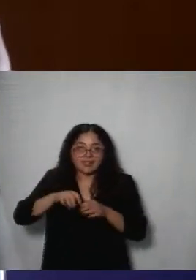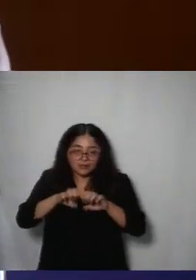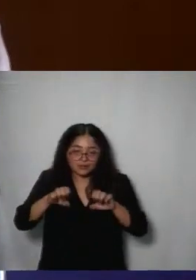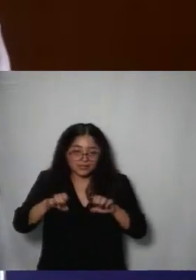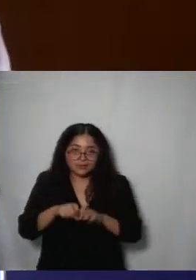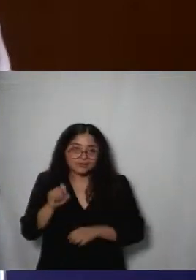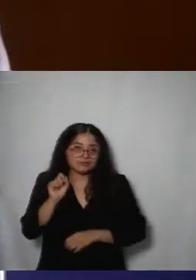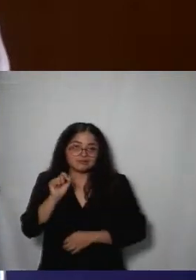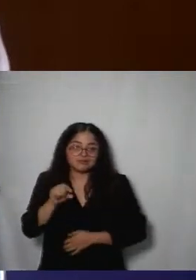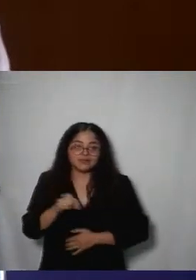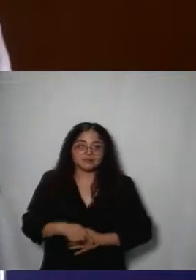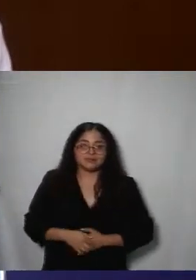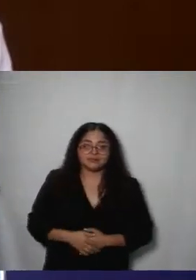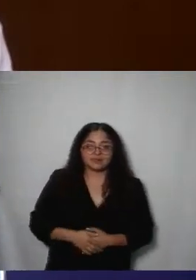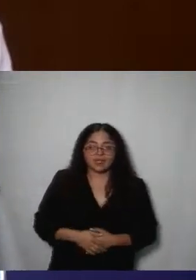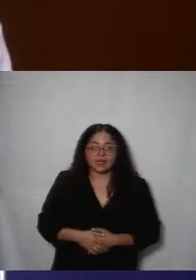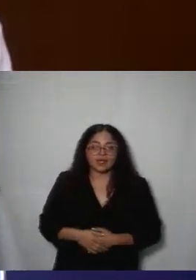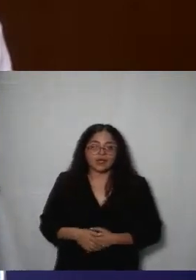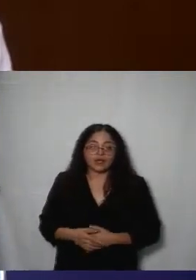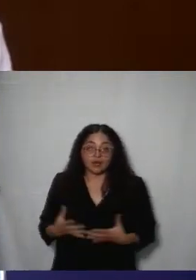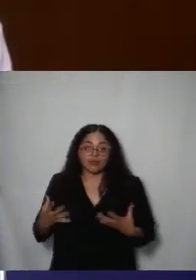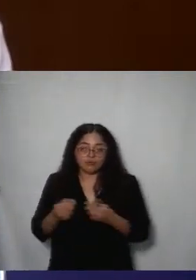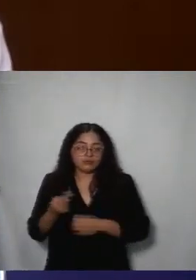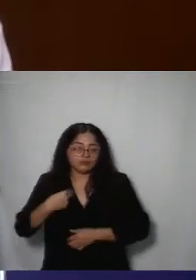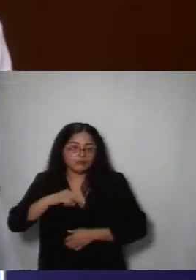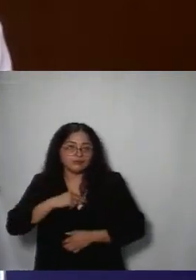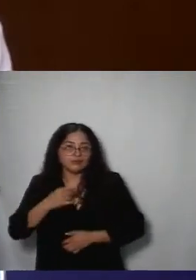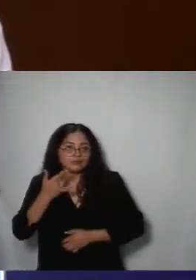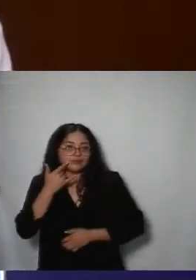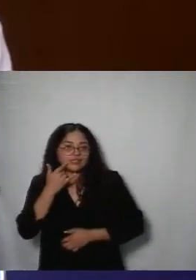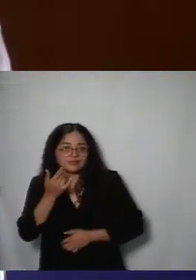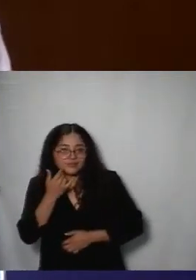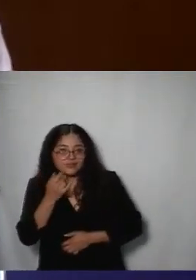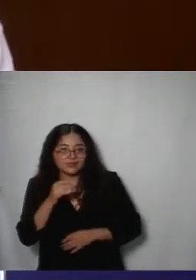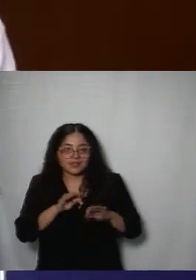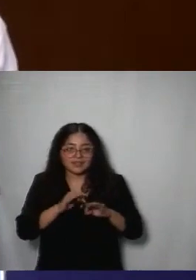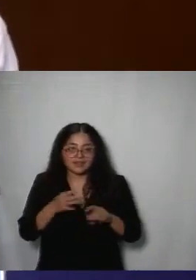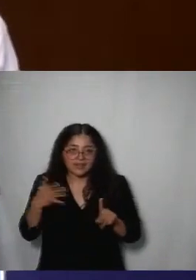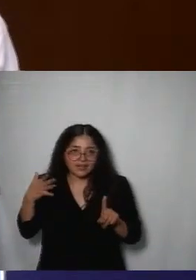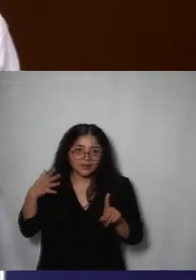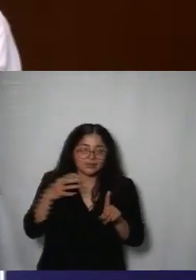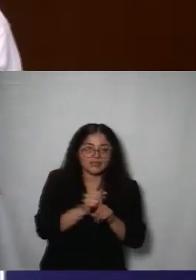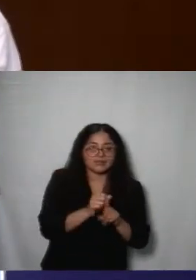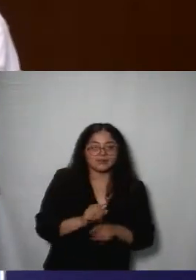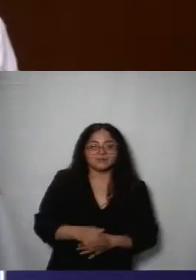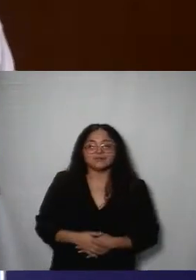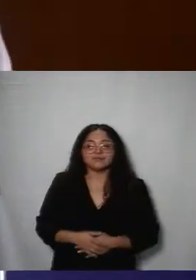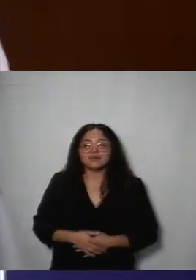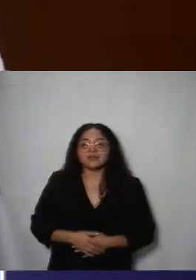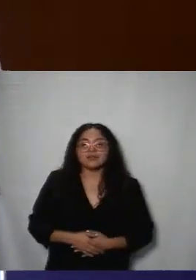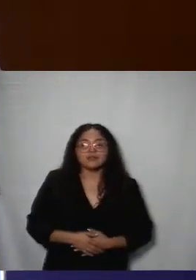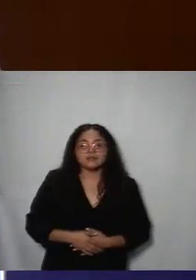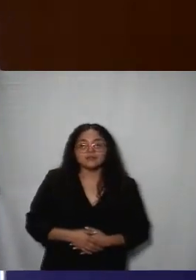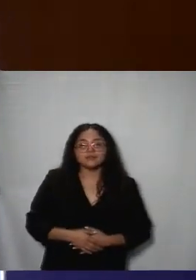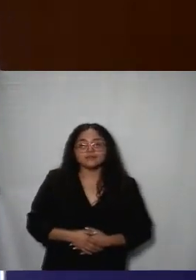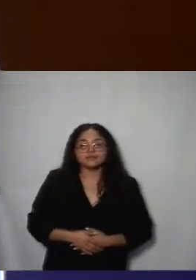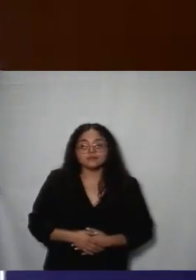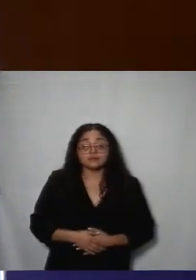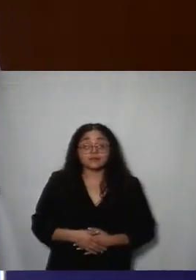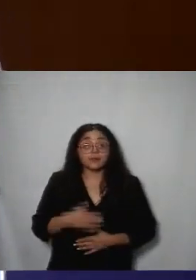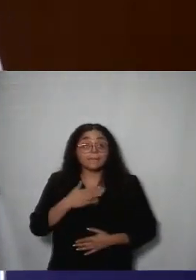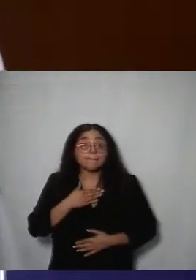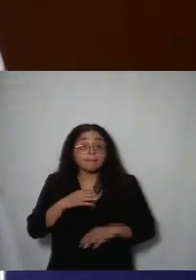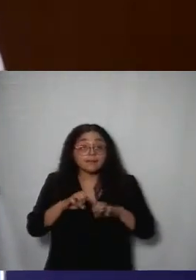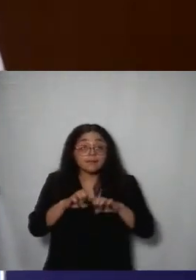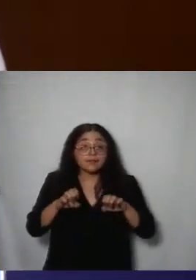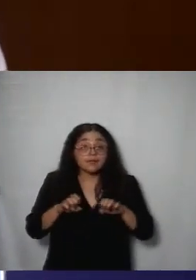pues más lejos definitivamente con la diversidad y también fíjense que en el caso de